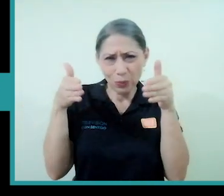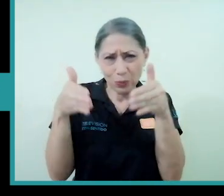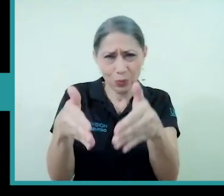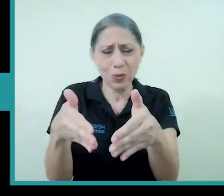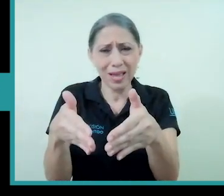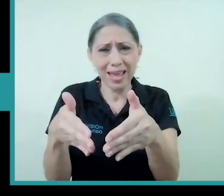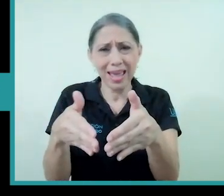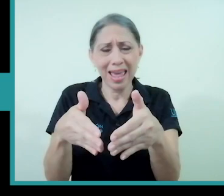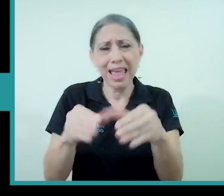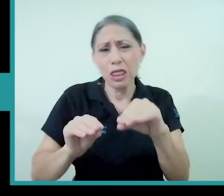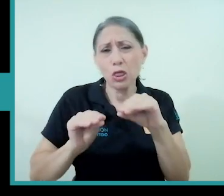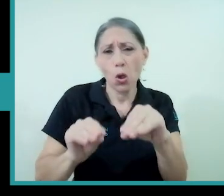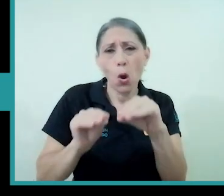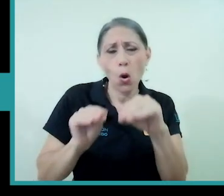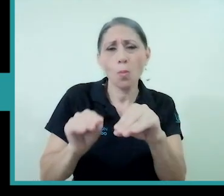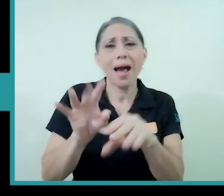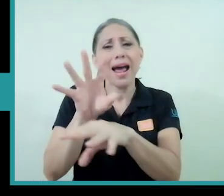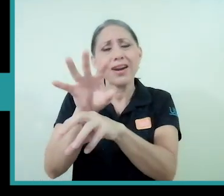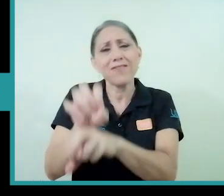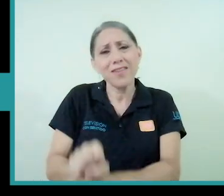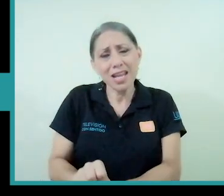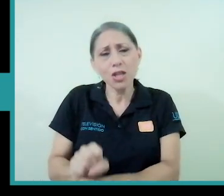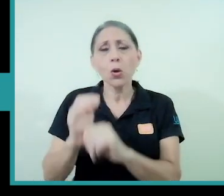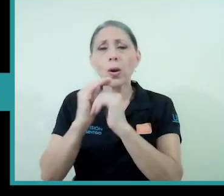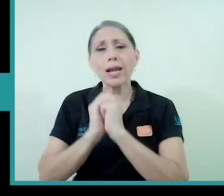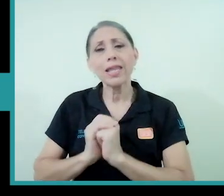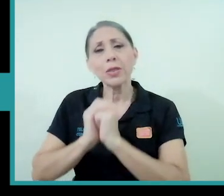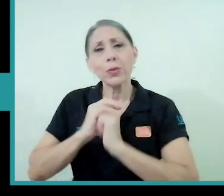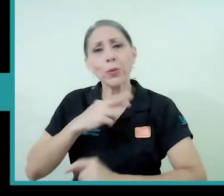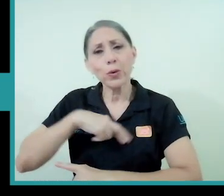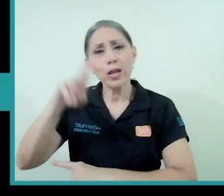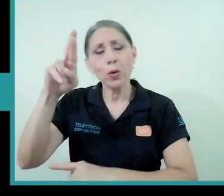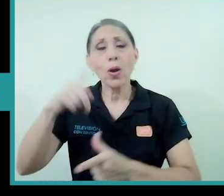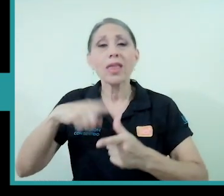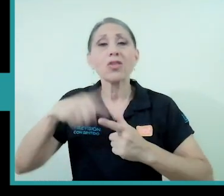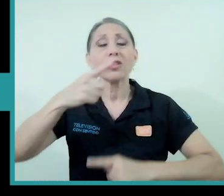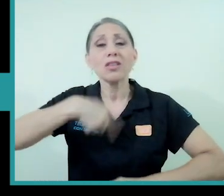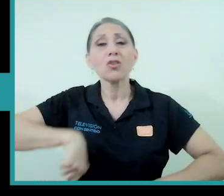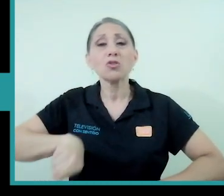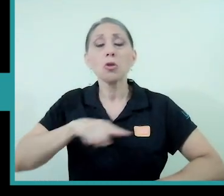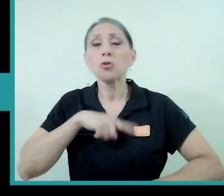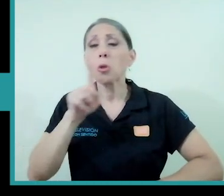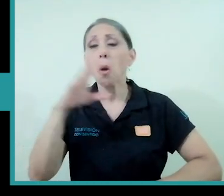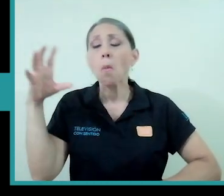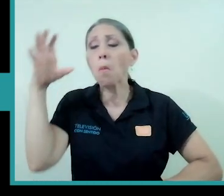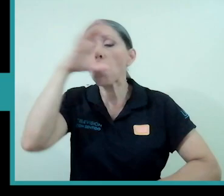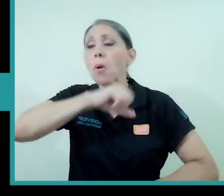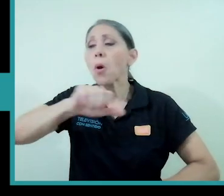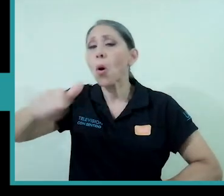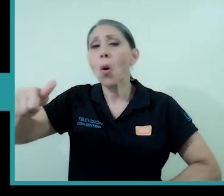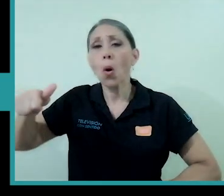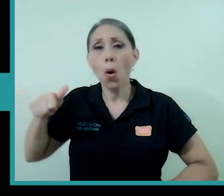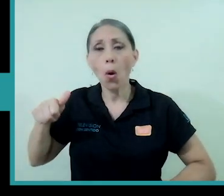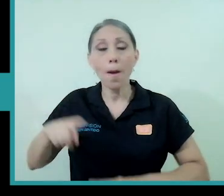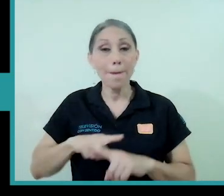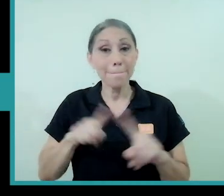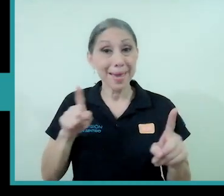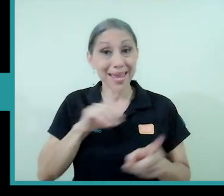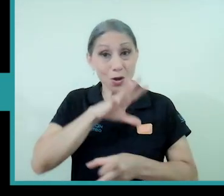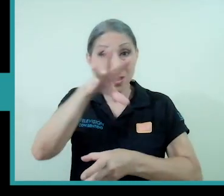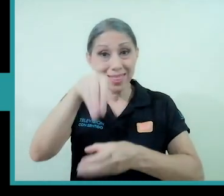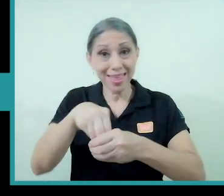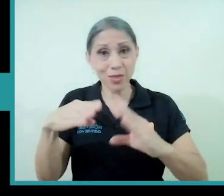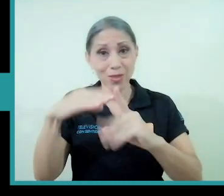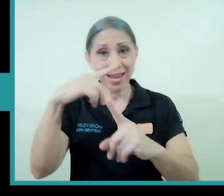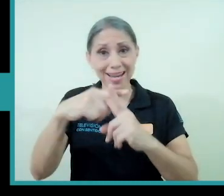dogma o en el rito litúrgico digamos seco que perdemos esta perspectiva pero digamos que dentro de la